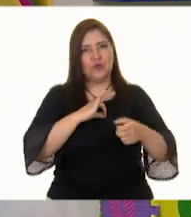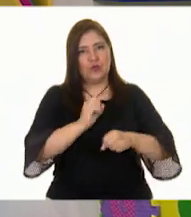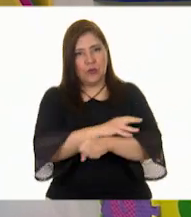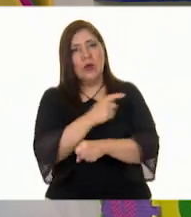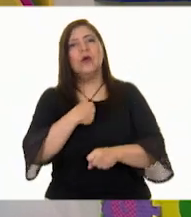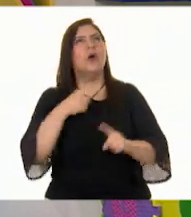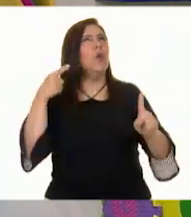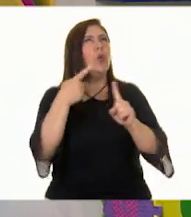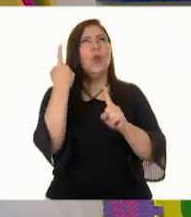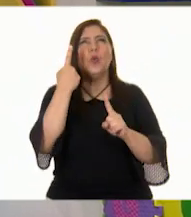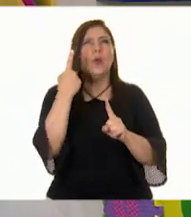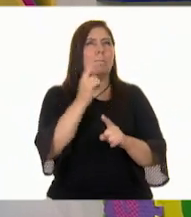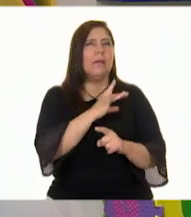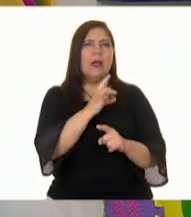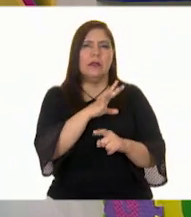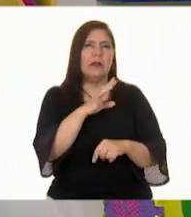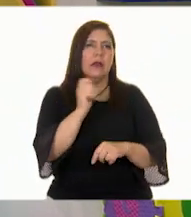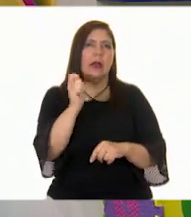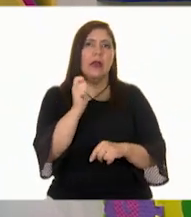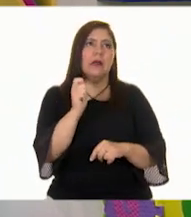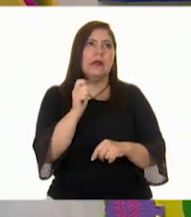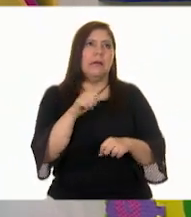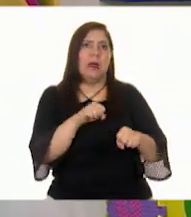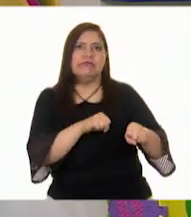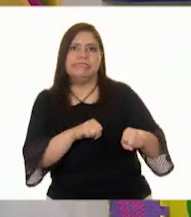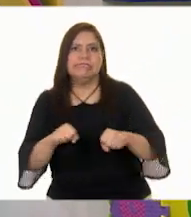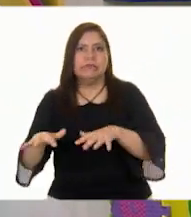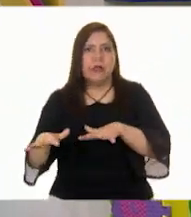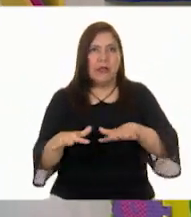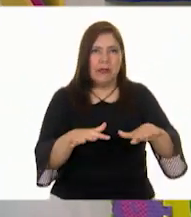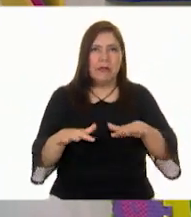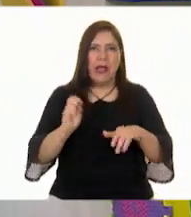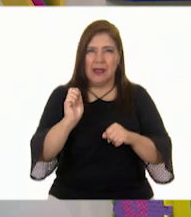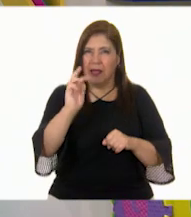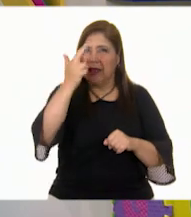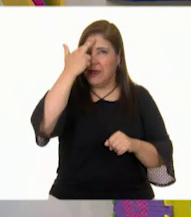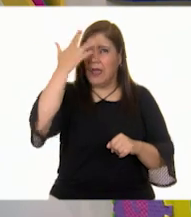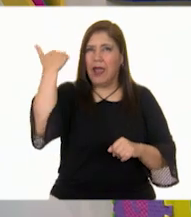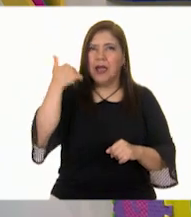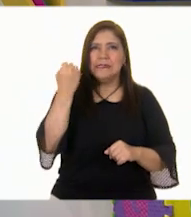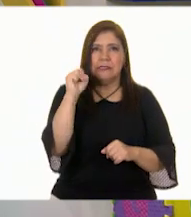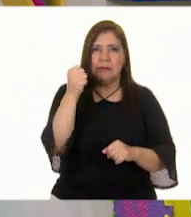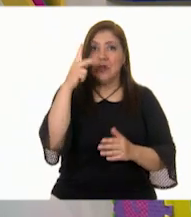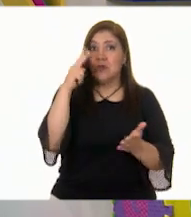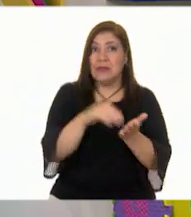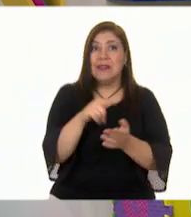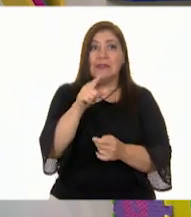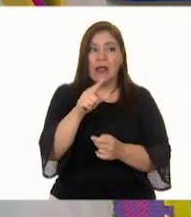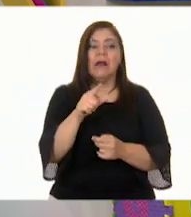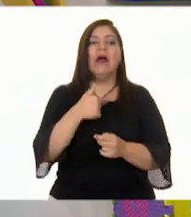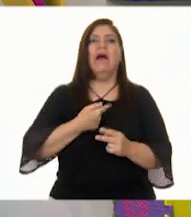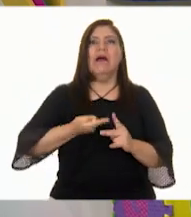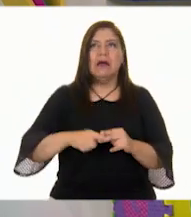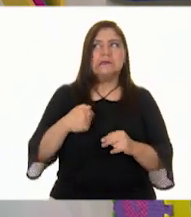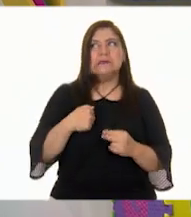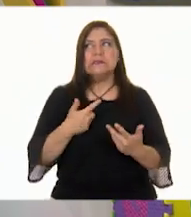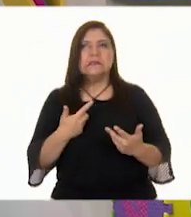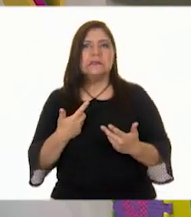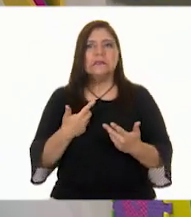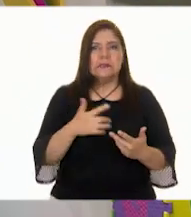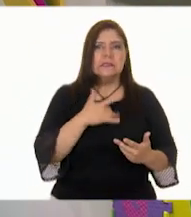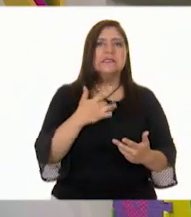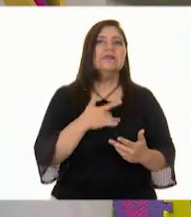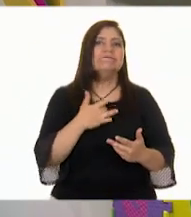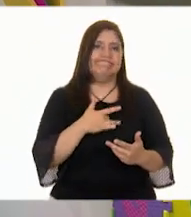uno de mis miedos más grandes es que hay un temblor. Esto a partir del que vivimos en septiembre del 2017. Yo